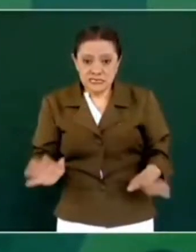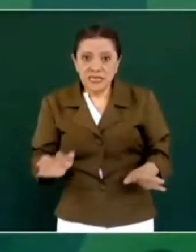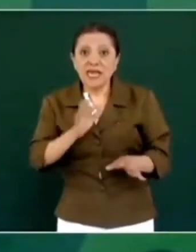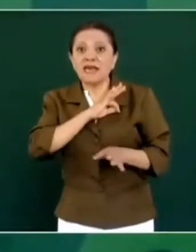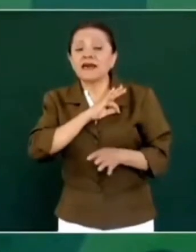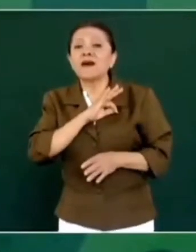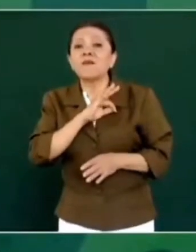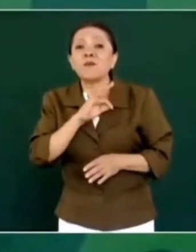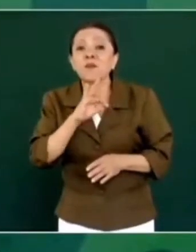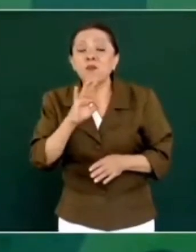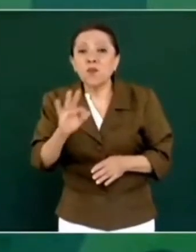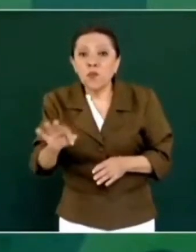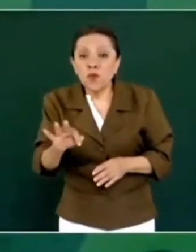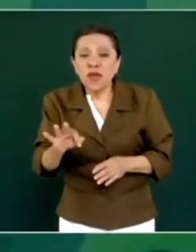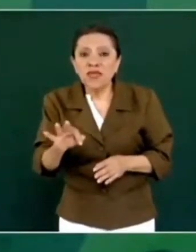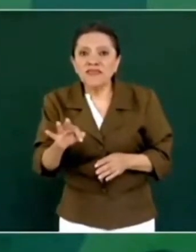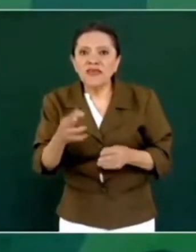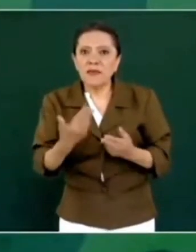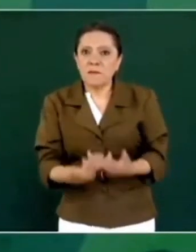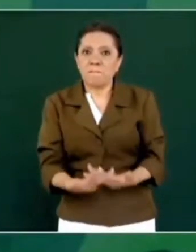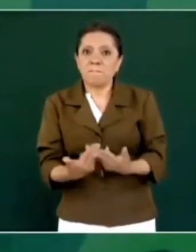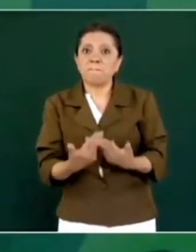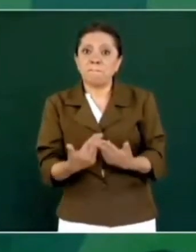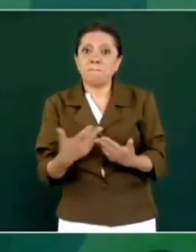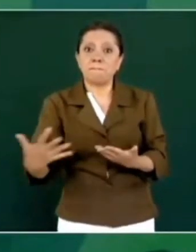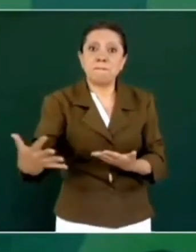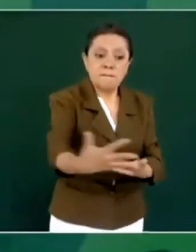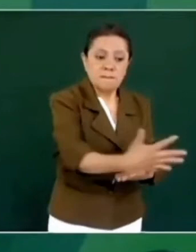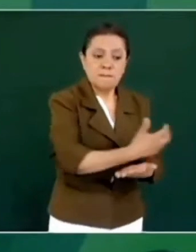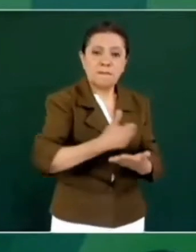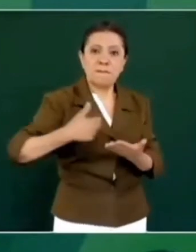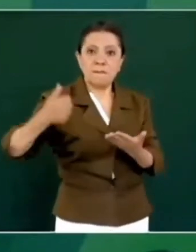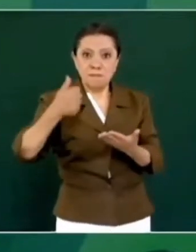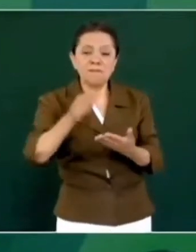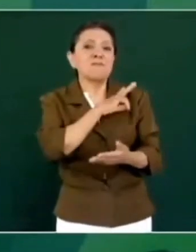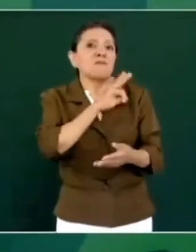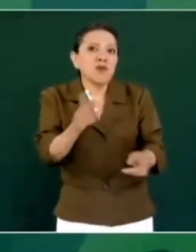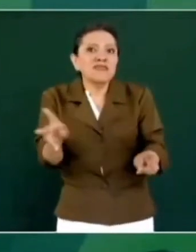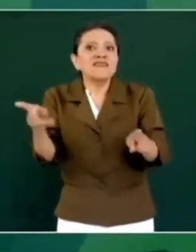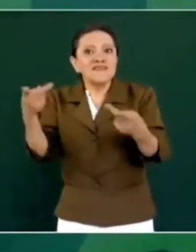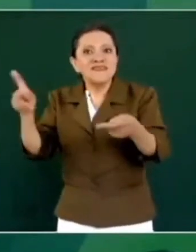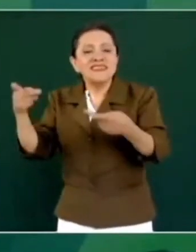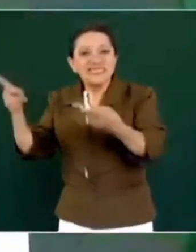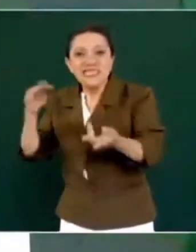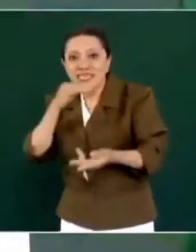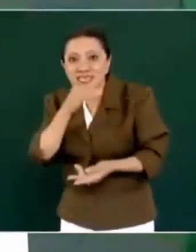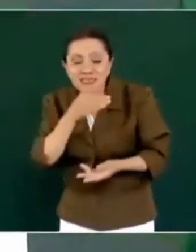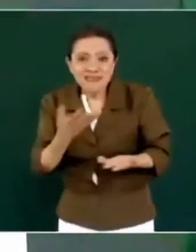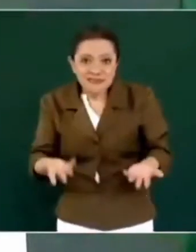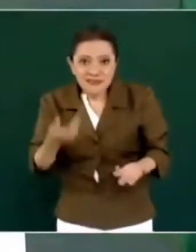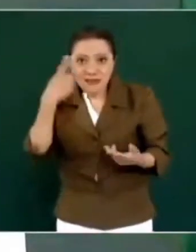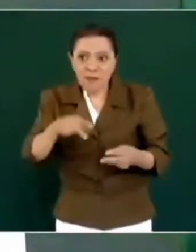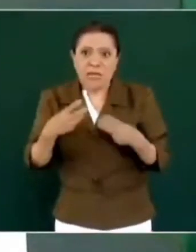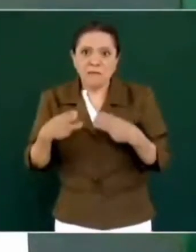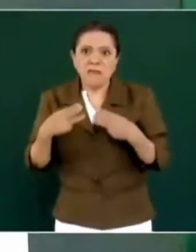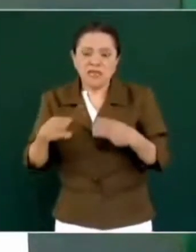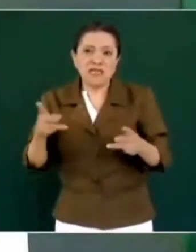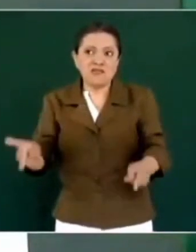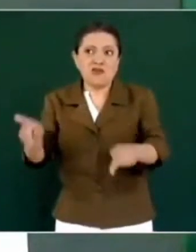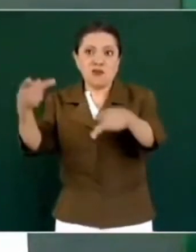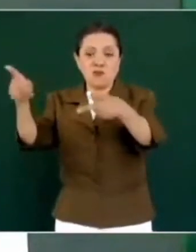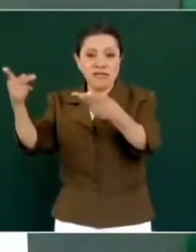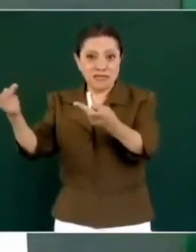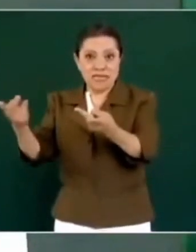excedentes para vender para el mercado. Entonces, esto